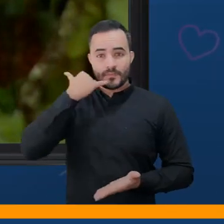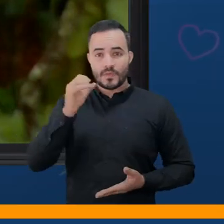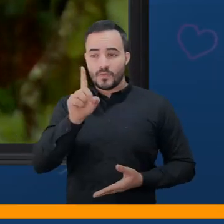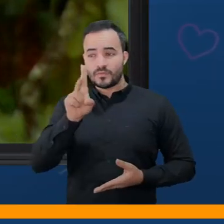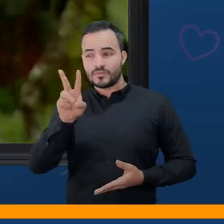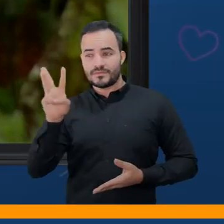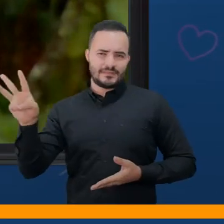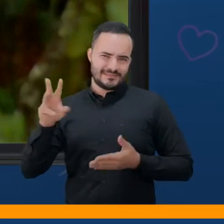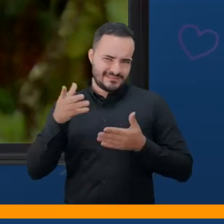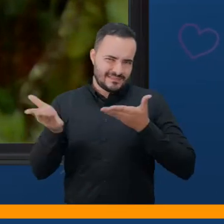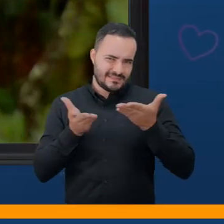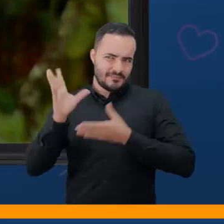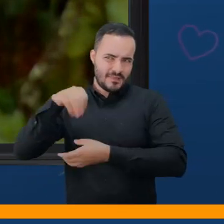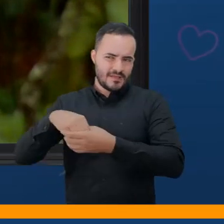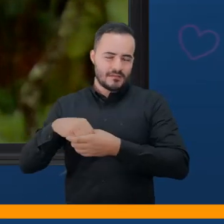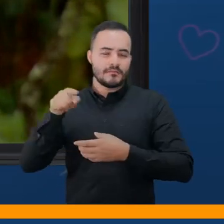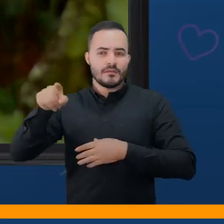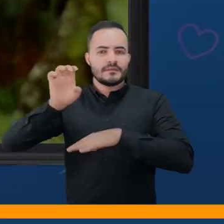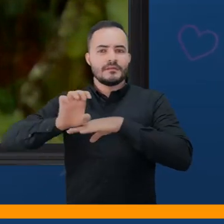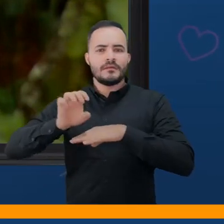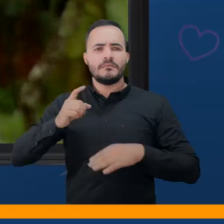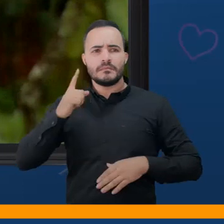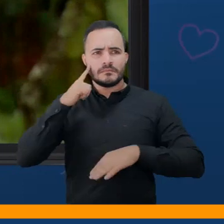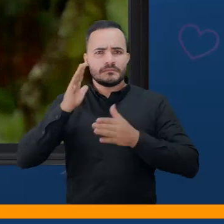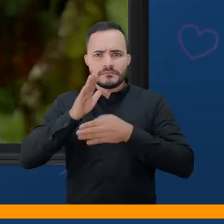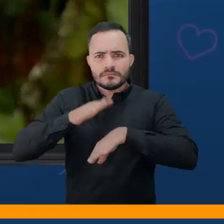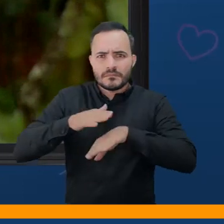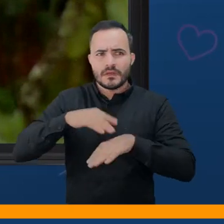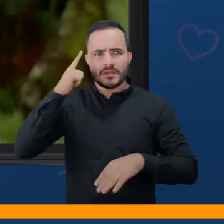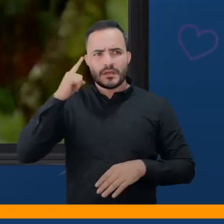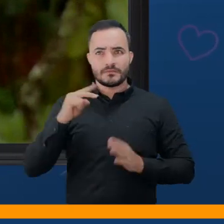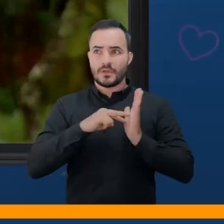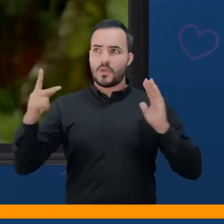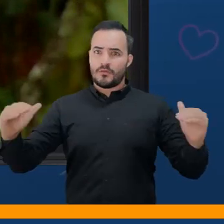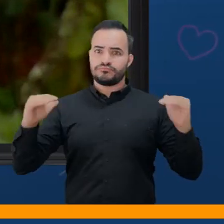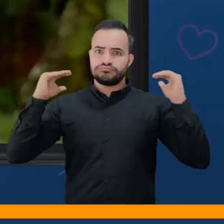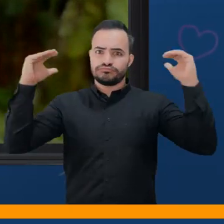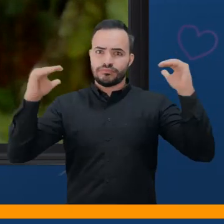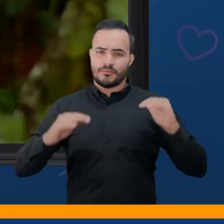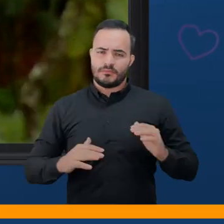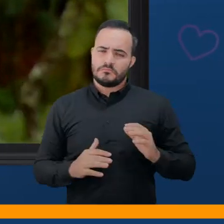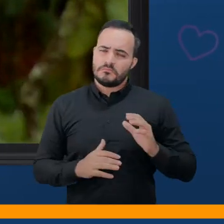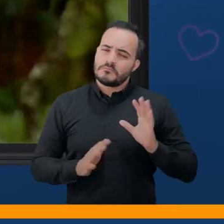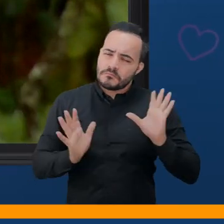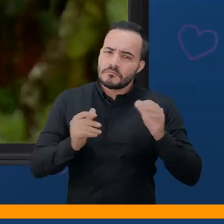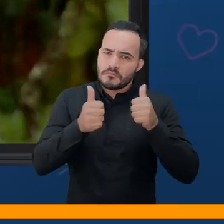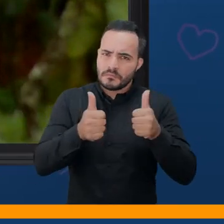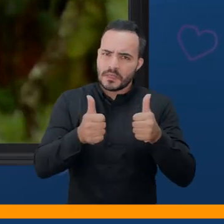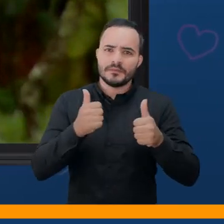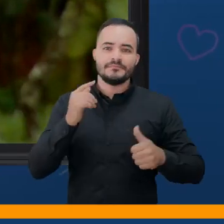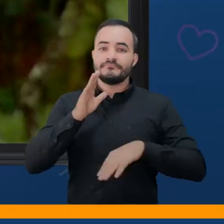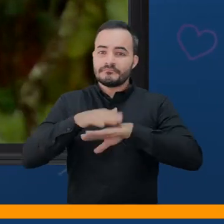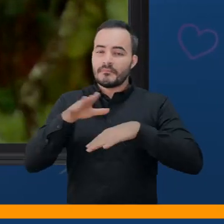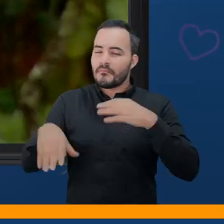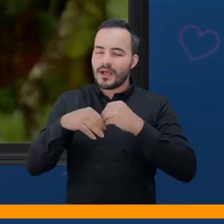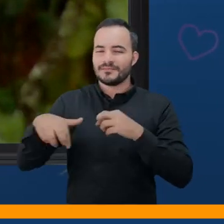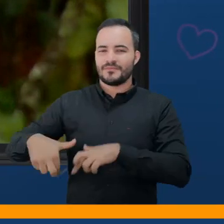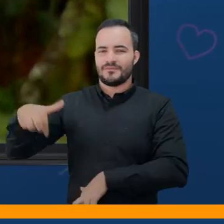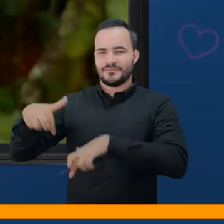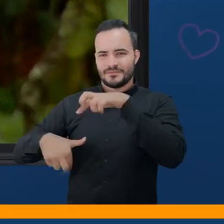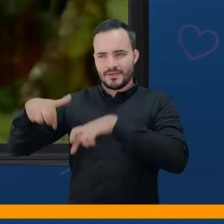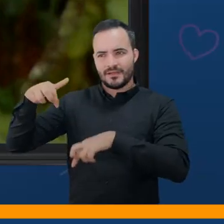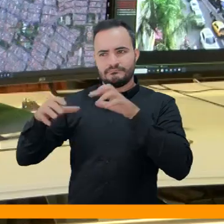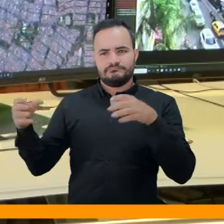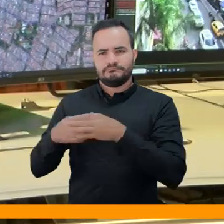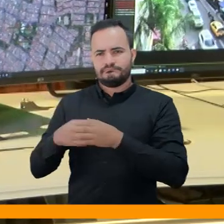solamente es tecnología, que es fundamental para la seguridad de Medellín. Allí hay algo muy importante, que es el talento humano